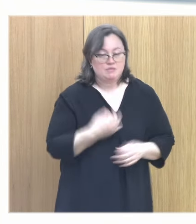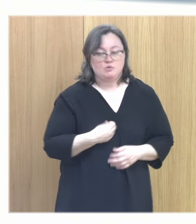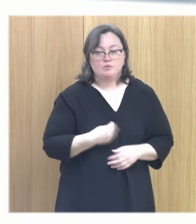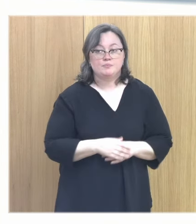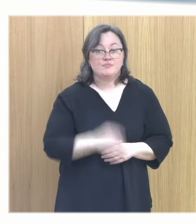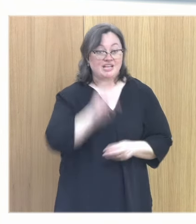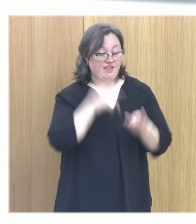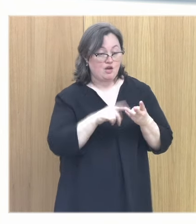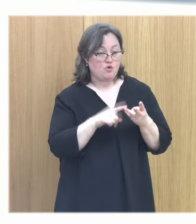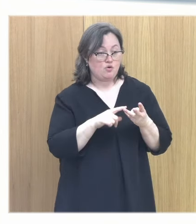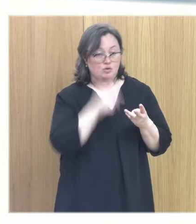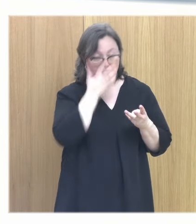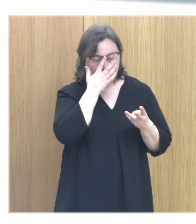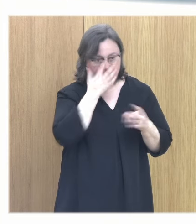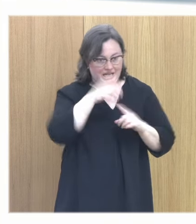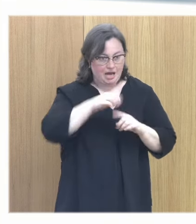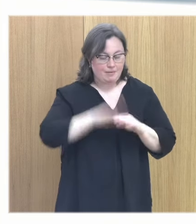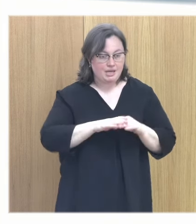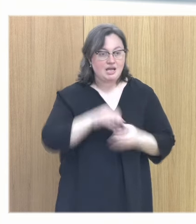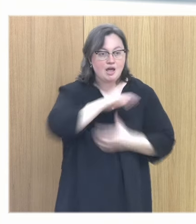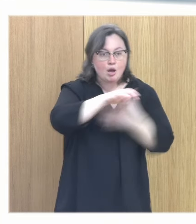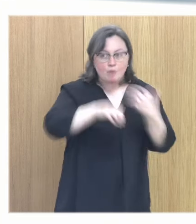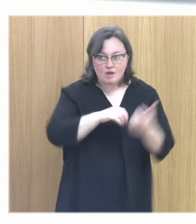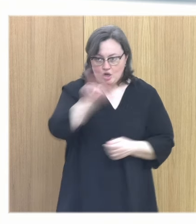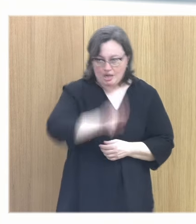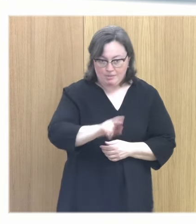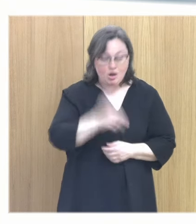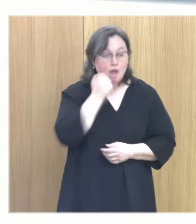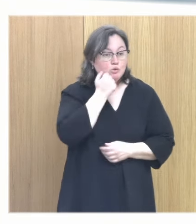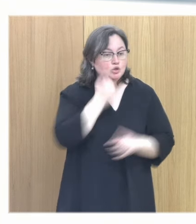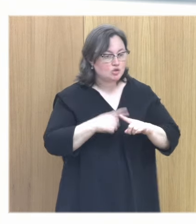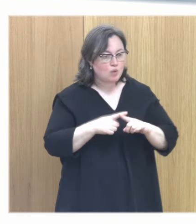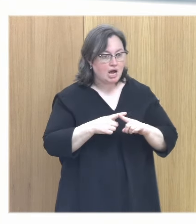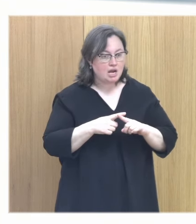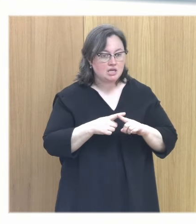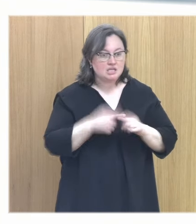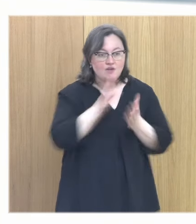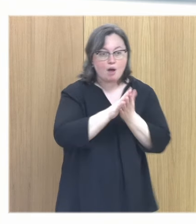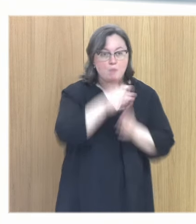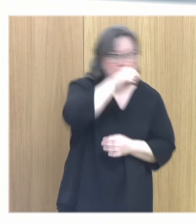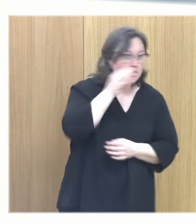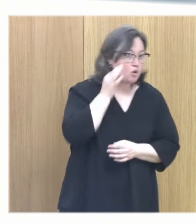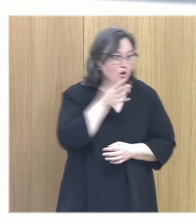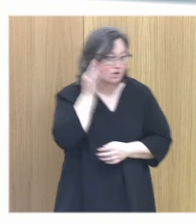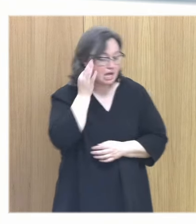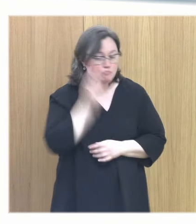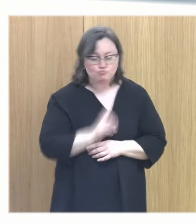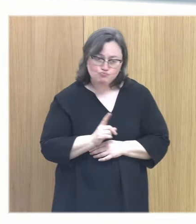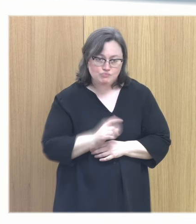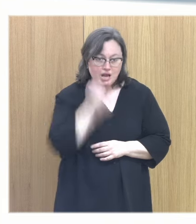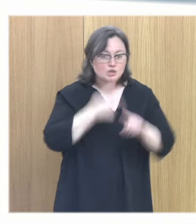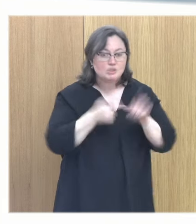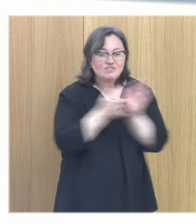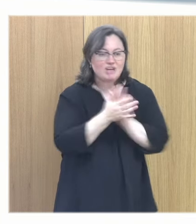Tercer elemento que para mí se ha vuelto clave, lo he mencionado antes, pero toca repetirlo. El abuso sexual no es una cuestión de sexo. El abuso sexual es una